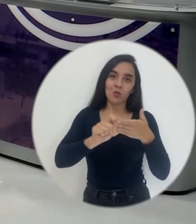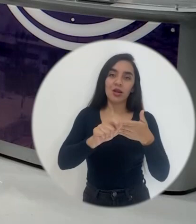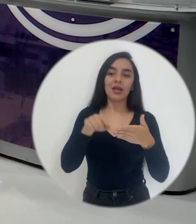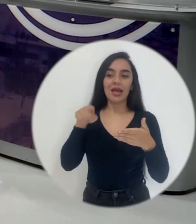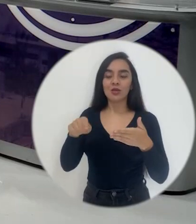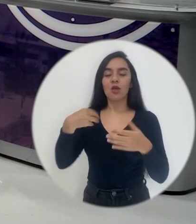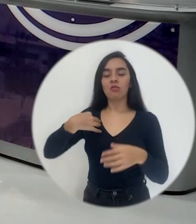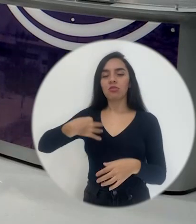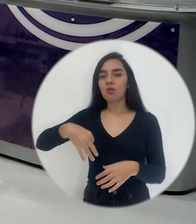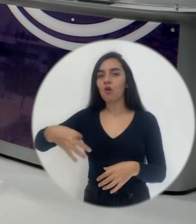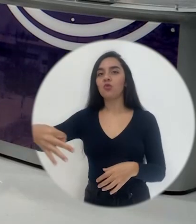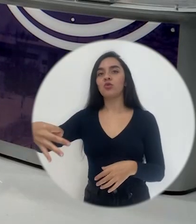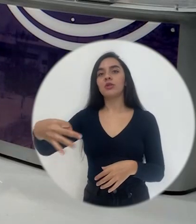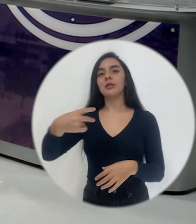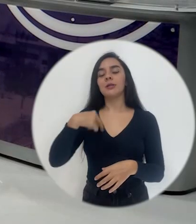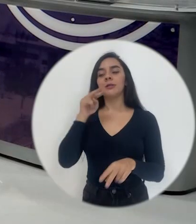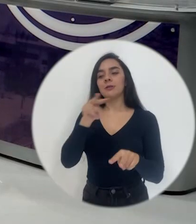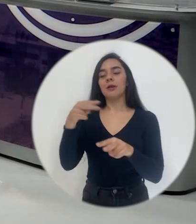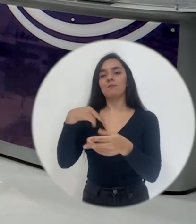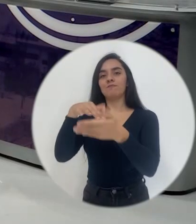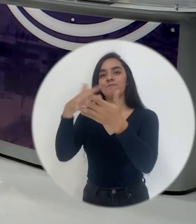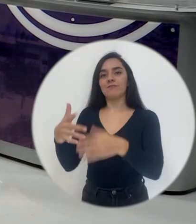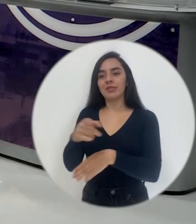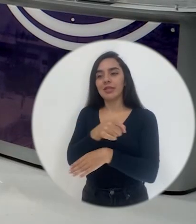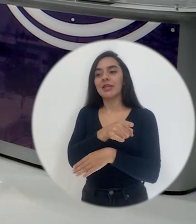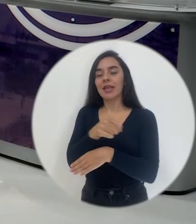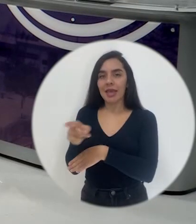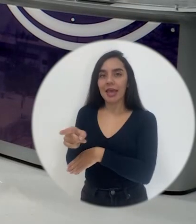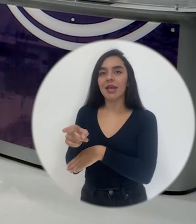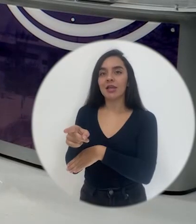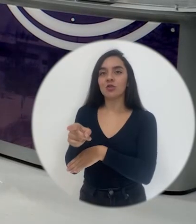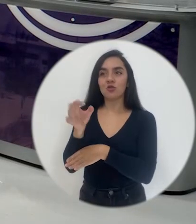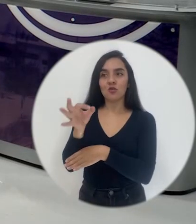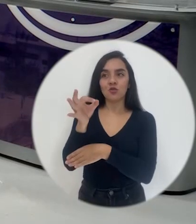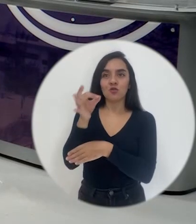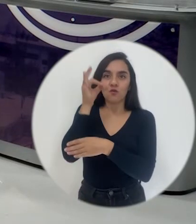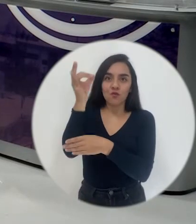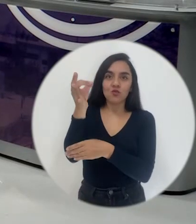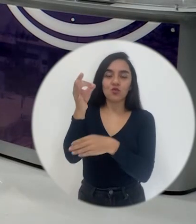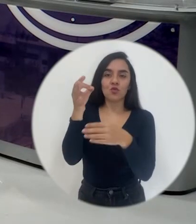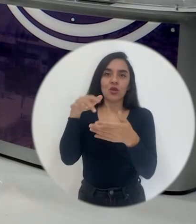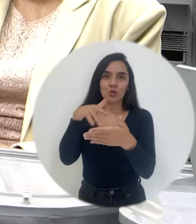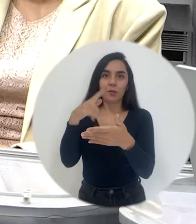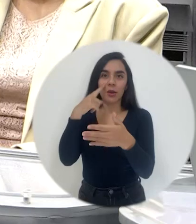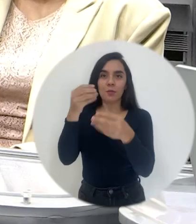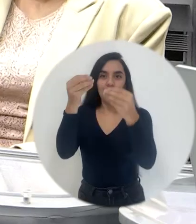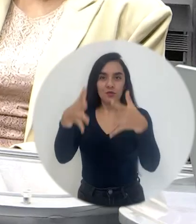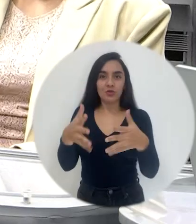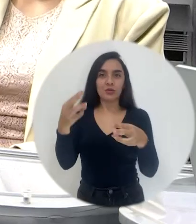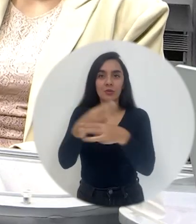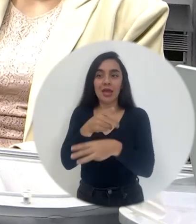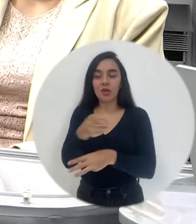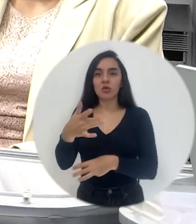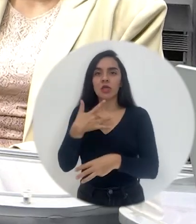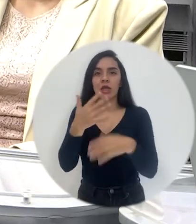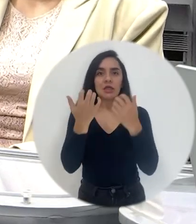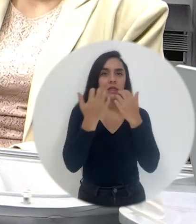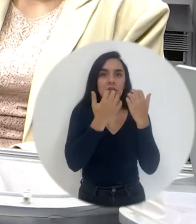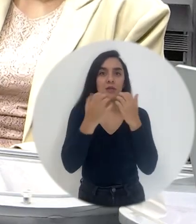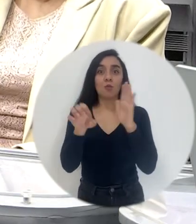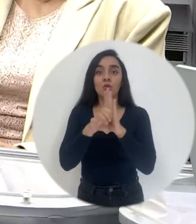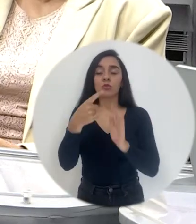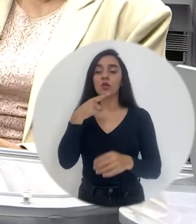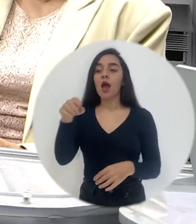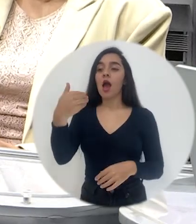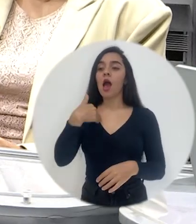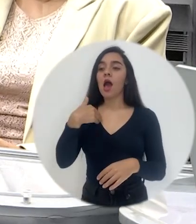los días, ¿verdad?, con mis alumnos que están estudiando para ser maestros, sienten ansiedad, ¿verdad? A ellos se les dice que